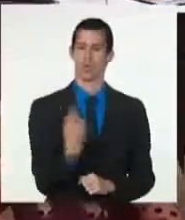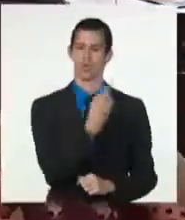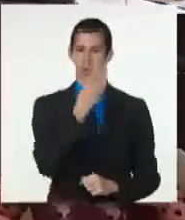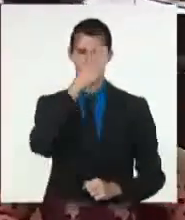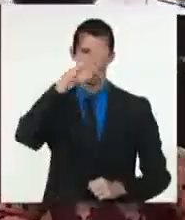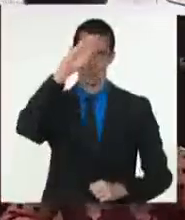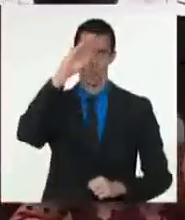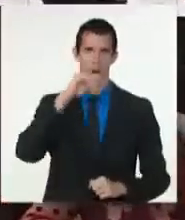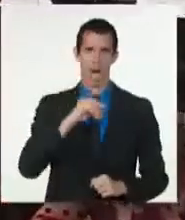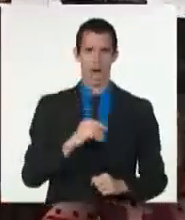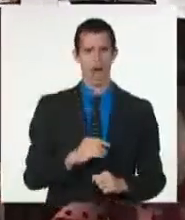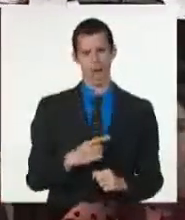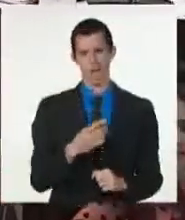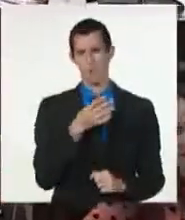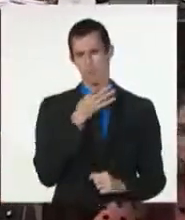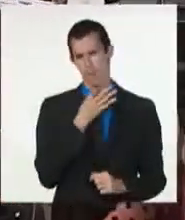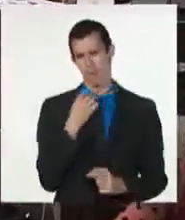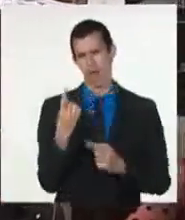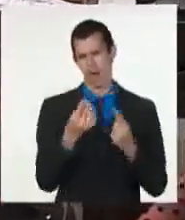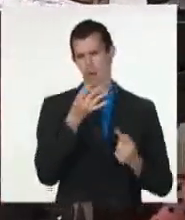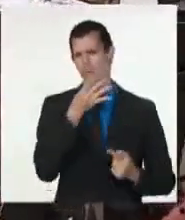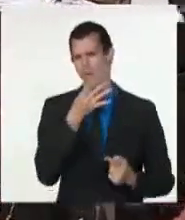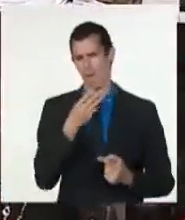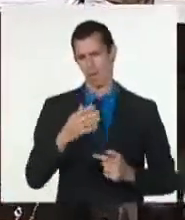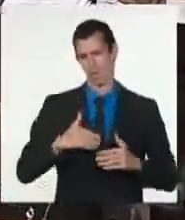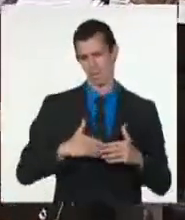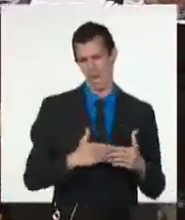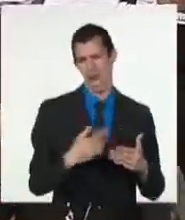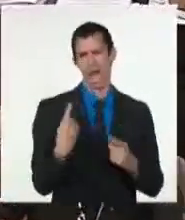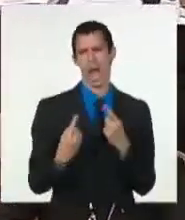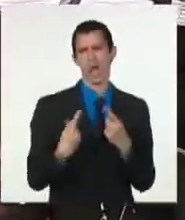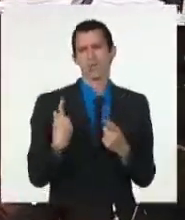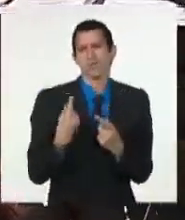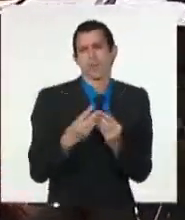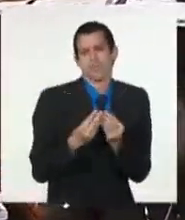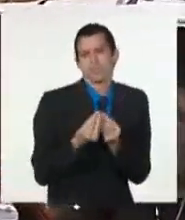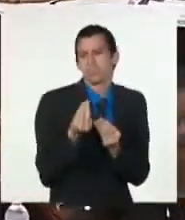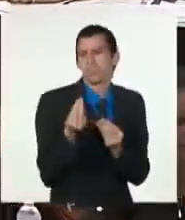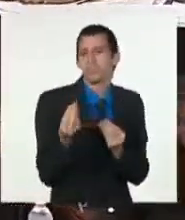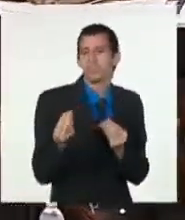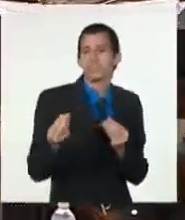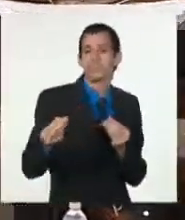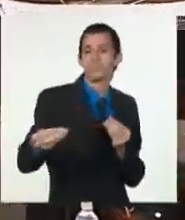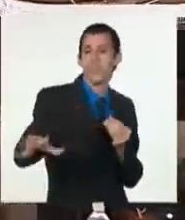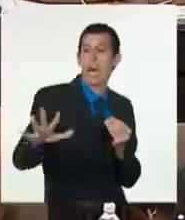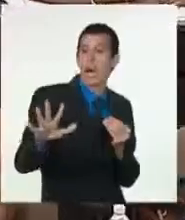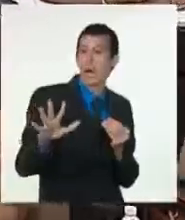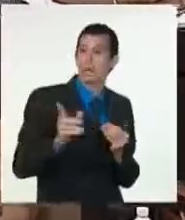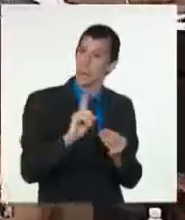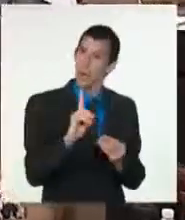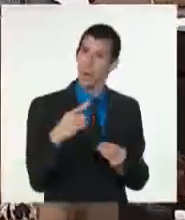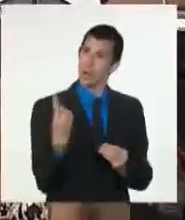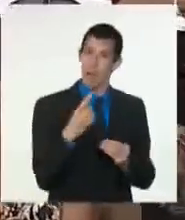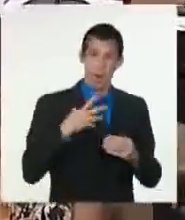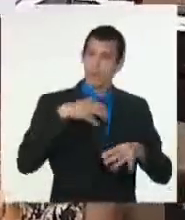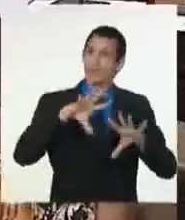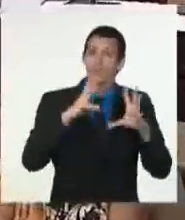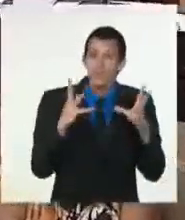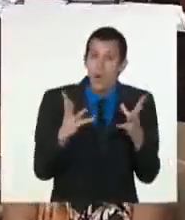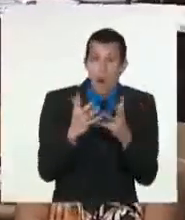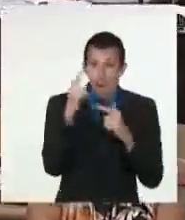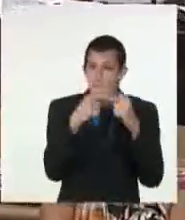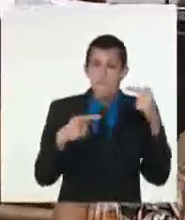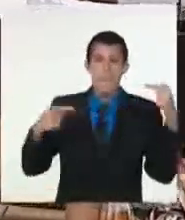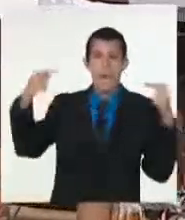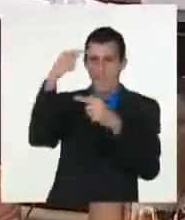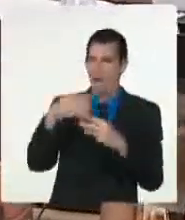creada por todos, entre todos, pero de modo diferenciado, de manera que gane más quien aporta